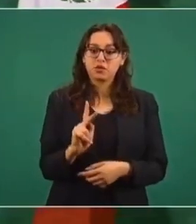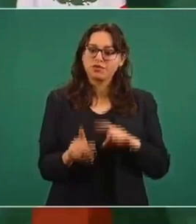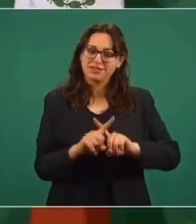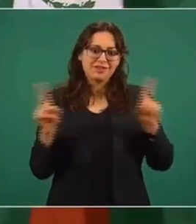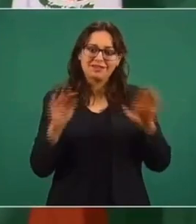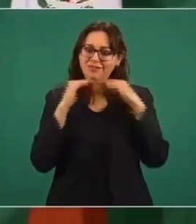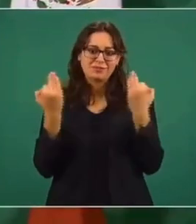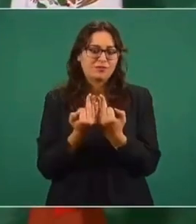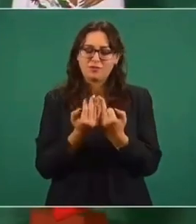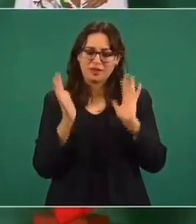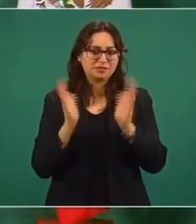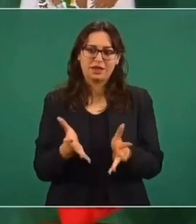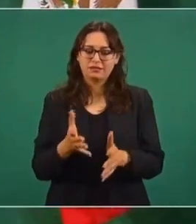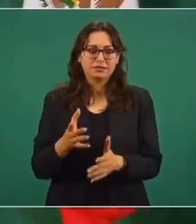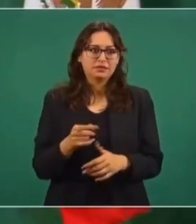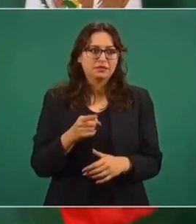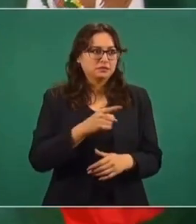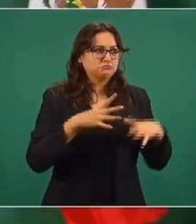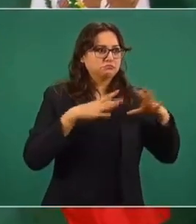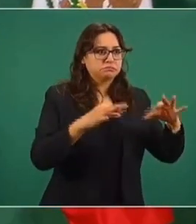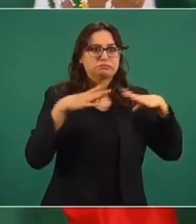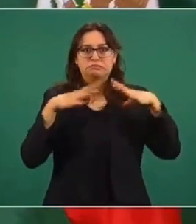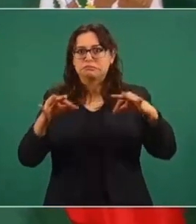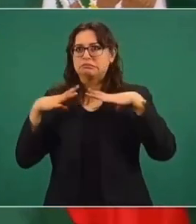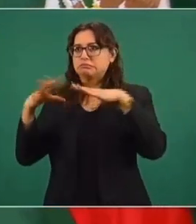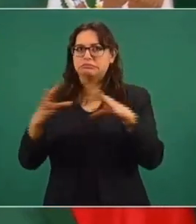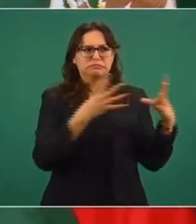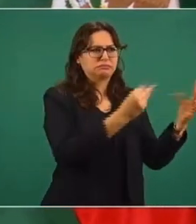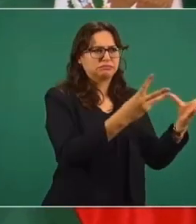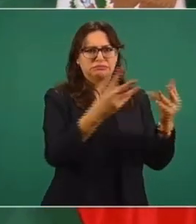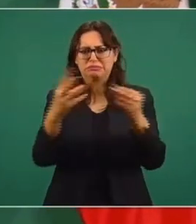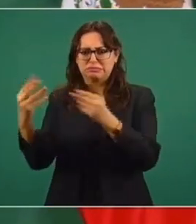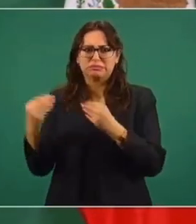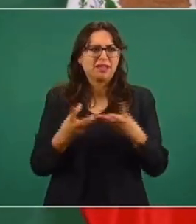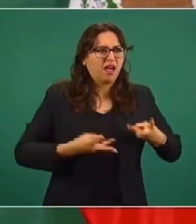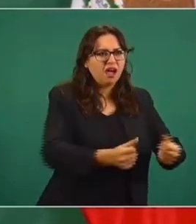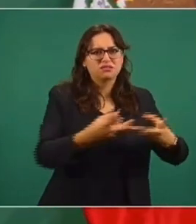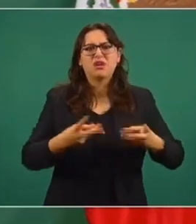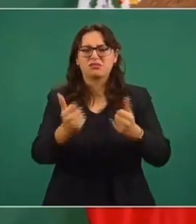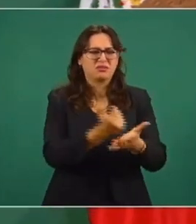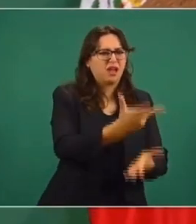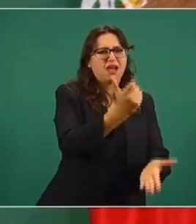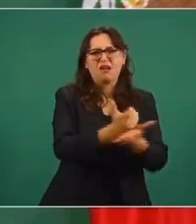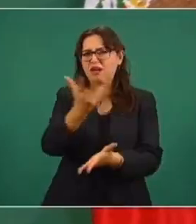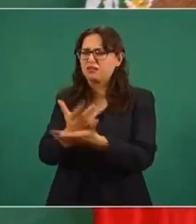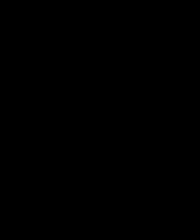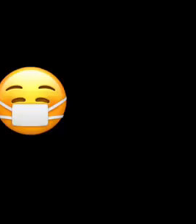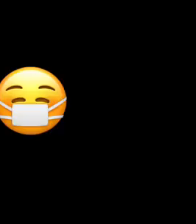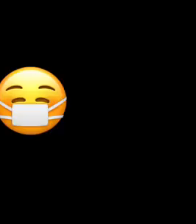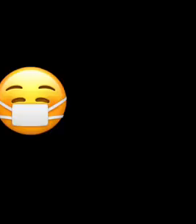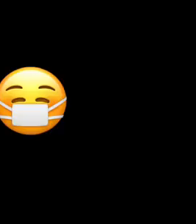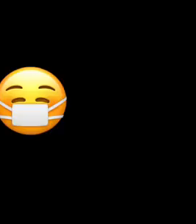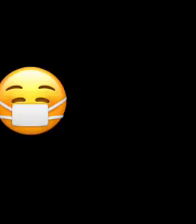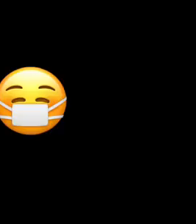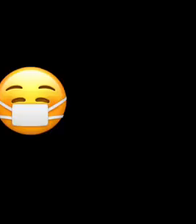forma de hacer eficiente y no onerosa, costosa, la administración pública.